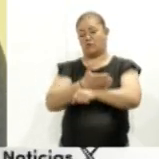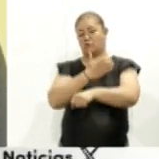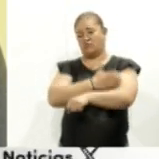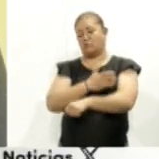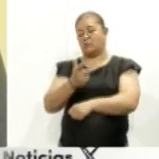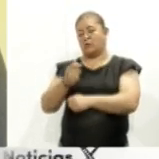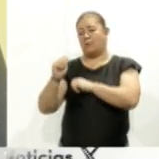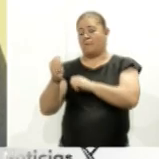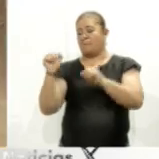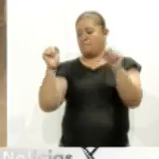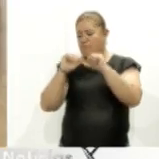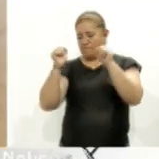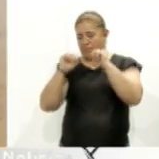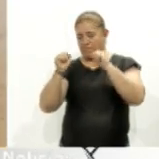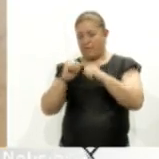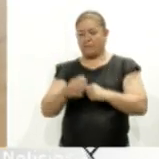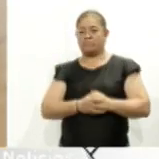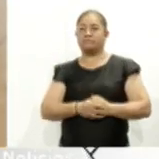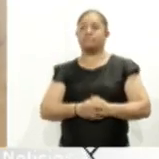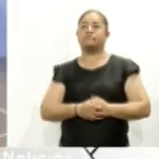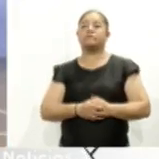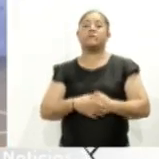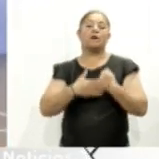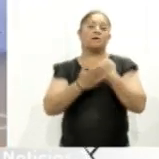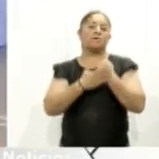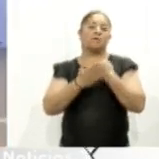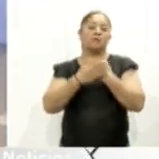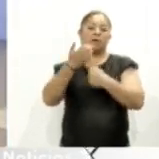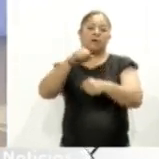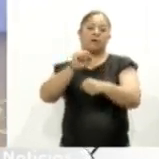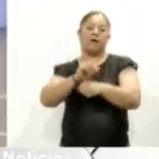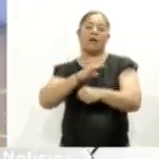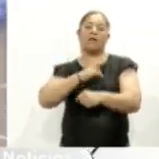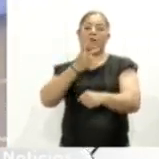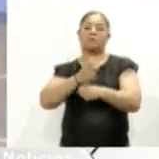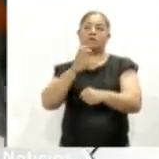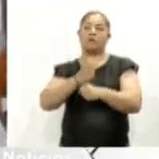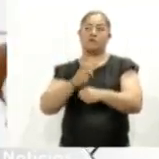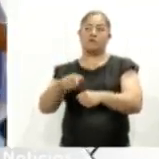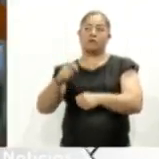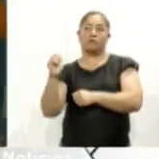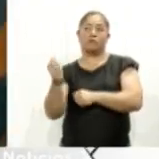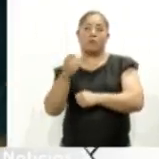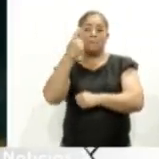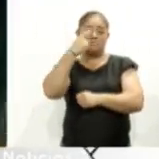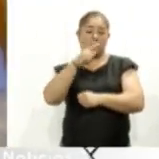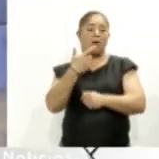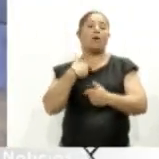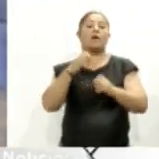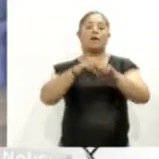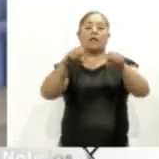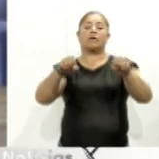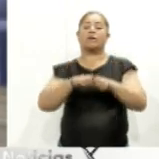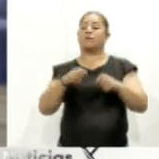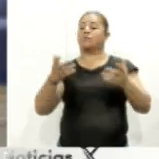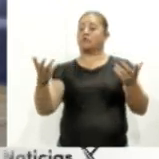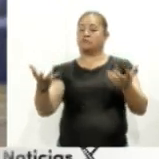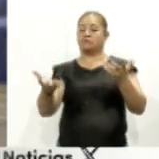en bateo en la siguiente semana se efectuará segundo tryout con el fin de delinear los equipos es